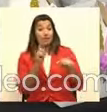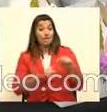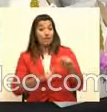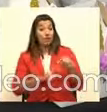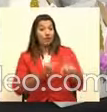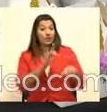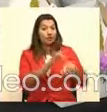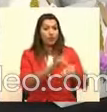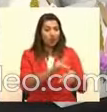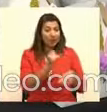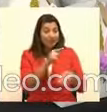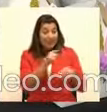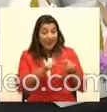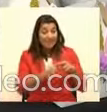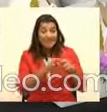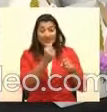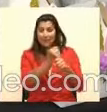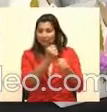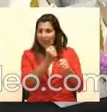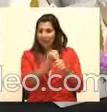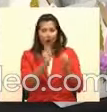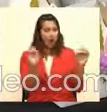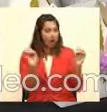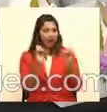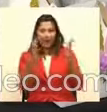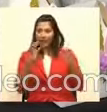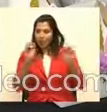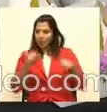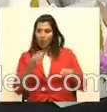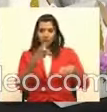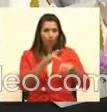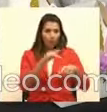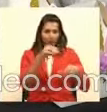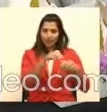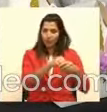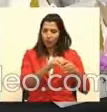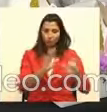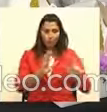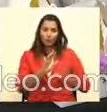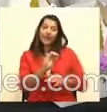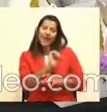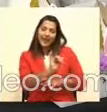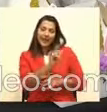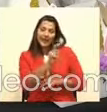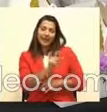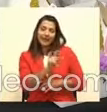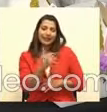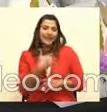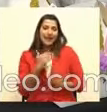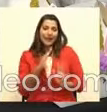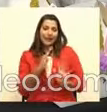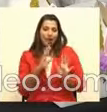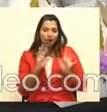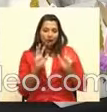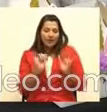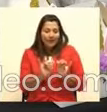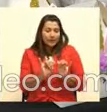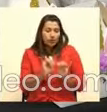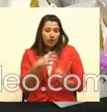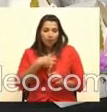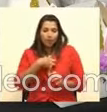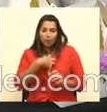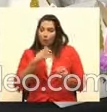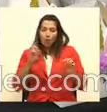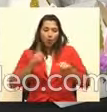un trabajo, él está, y yo guarde tocarle algo, porque eso sí tienen ellos muy... Que lo de ellos es de ellos y nadie se los puede